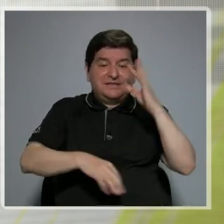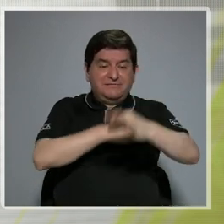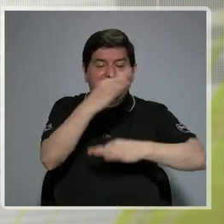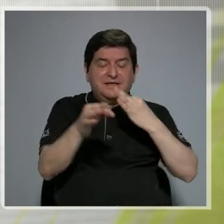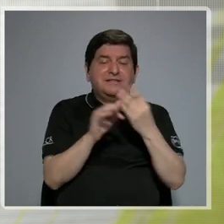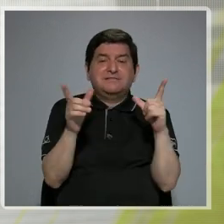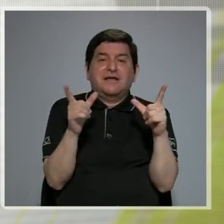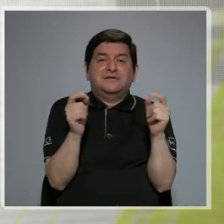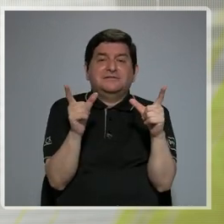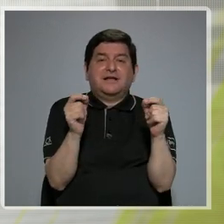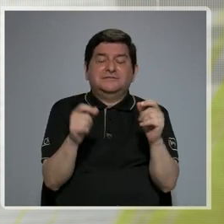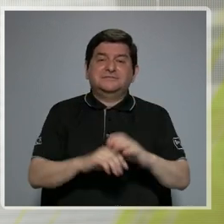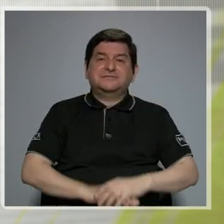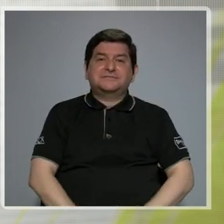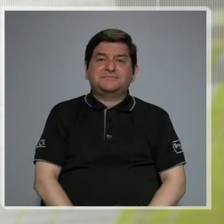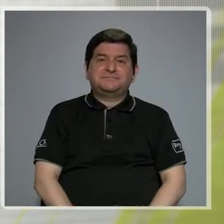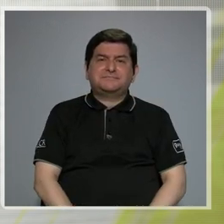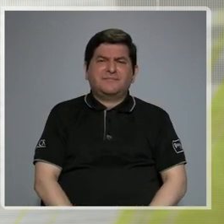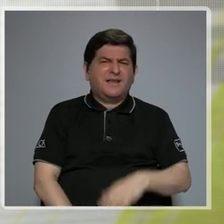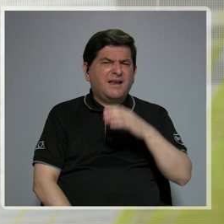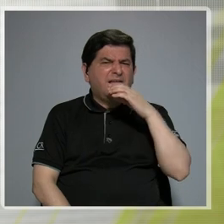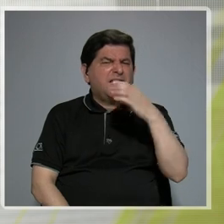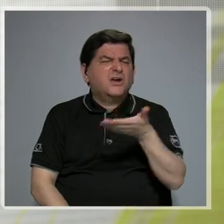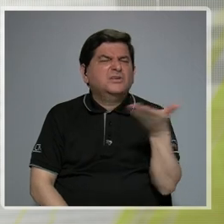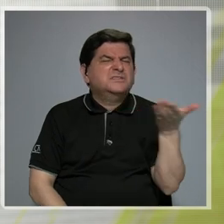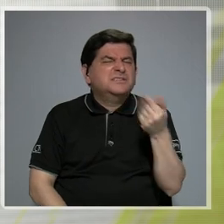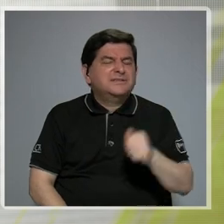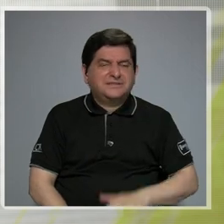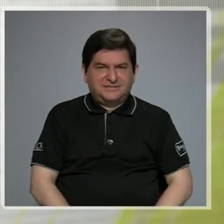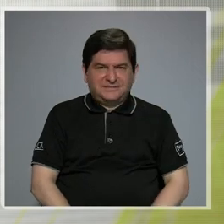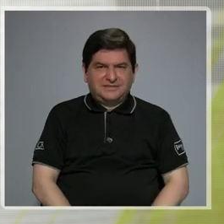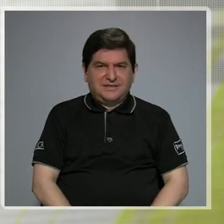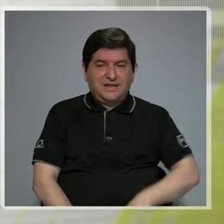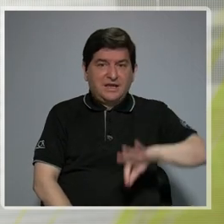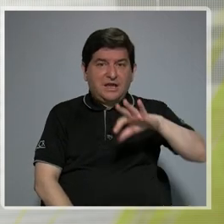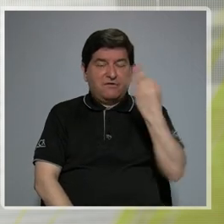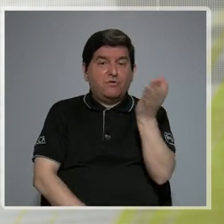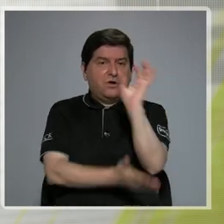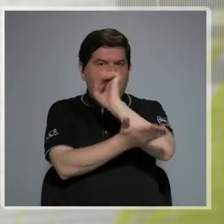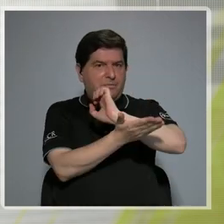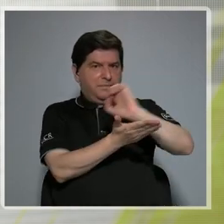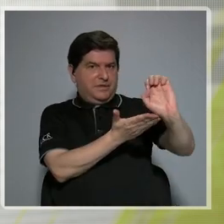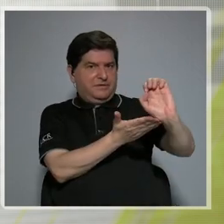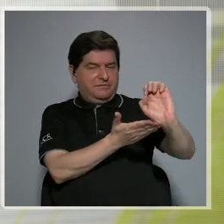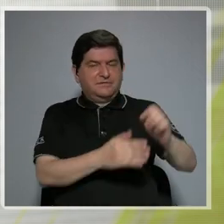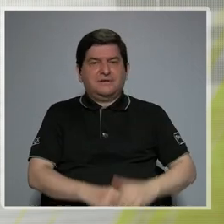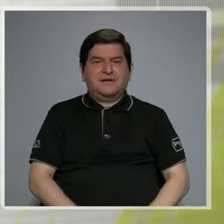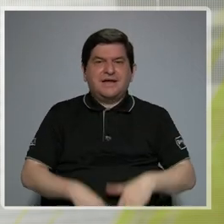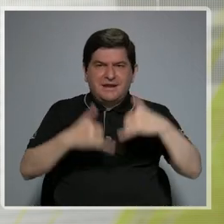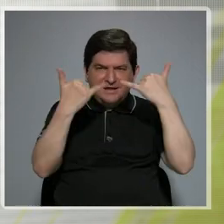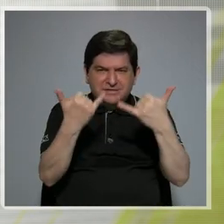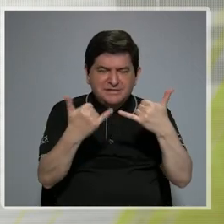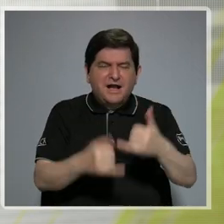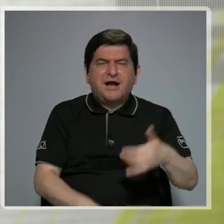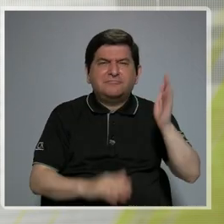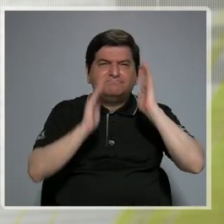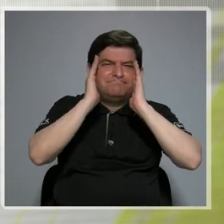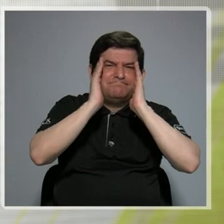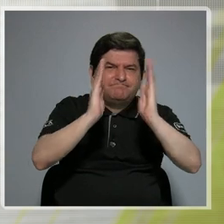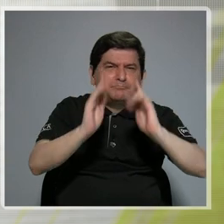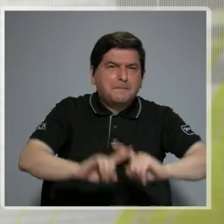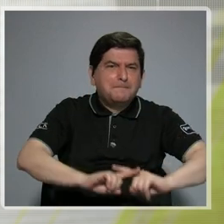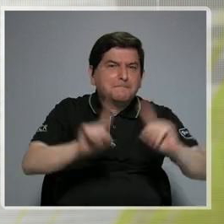¿Y qué están recomendando ustedes como forma preventiva? Ya lo hemos escuchado,